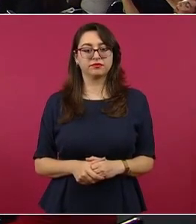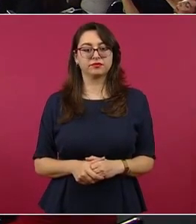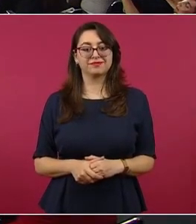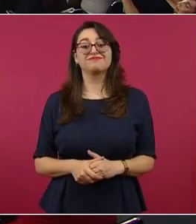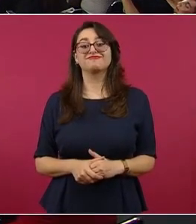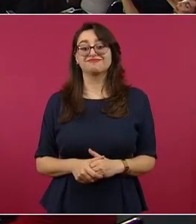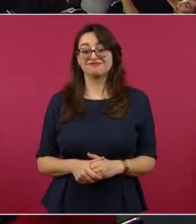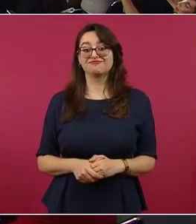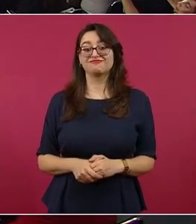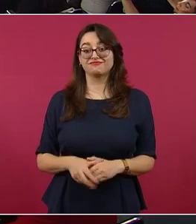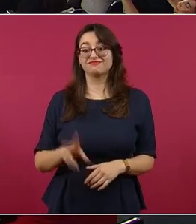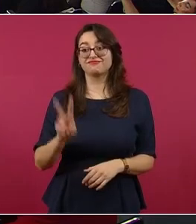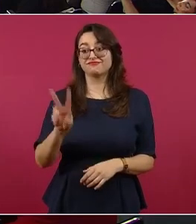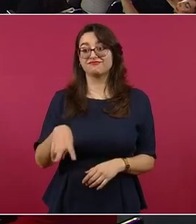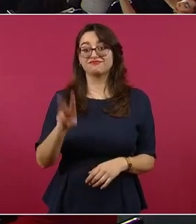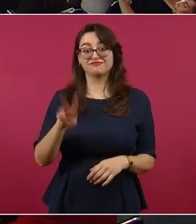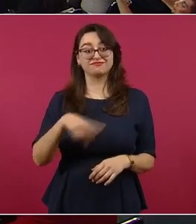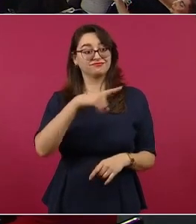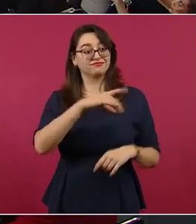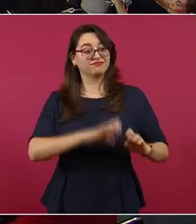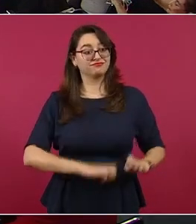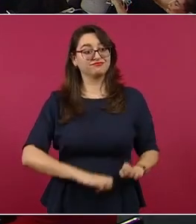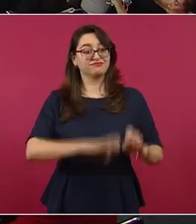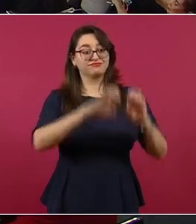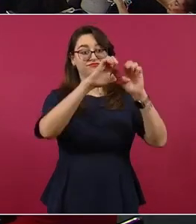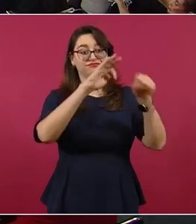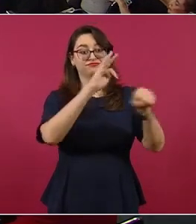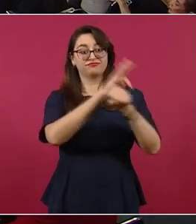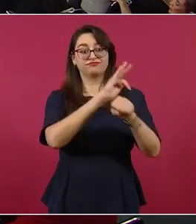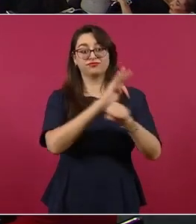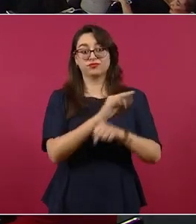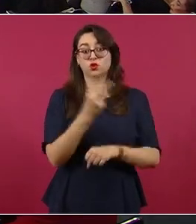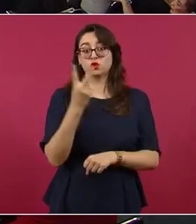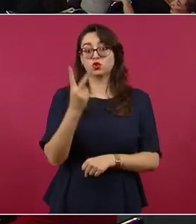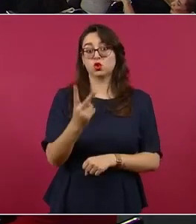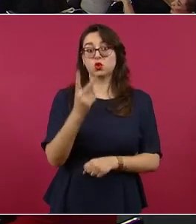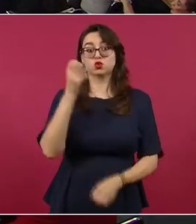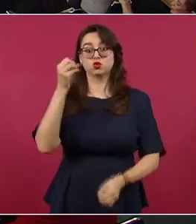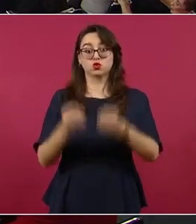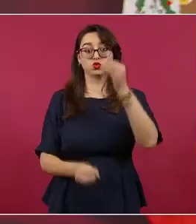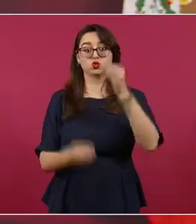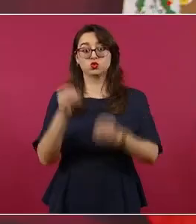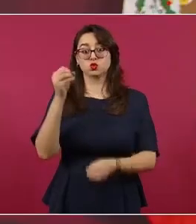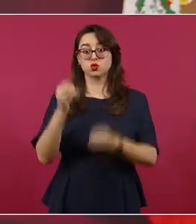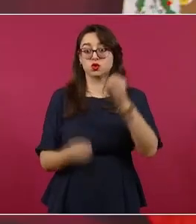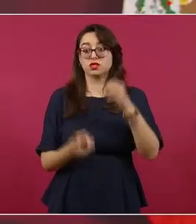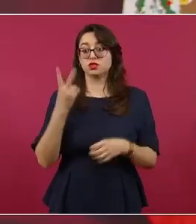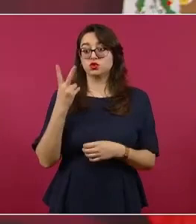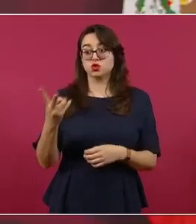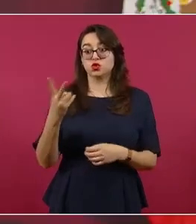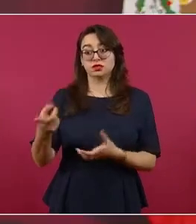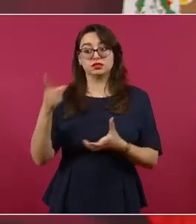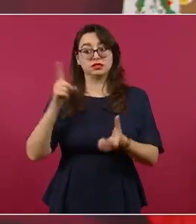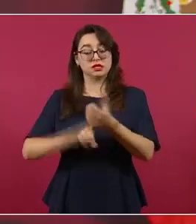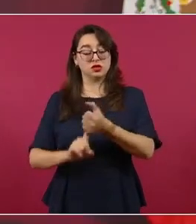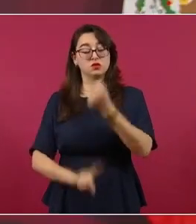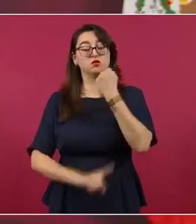sí, sí, dos jueces con conflictos de intereses.